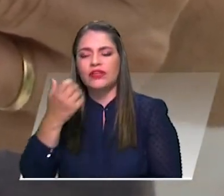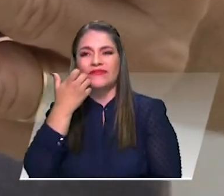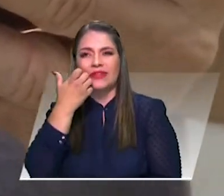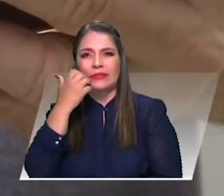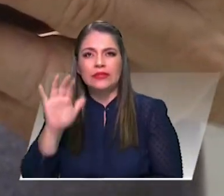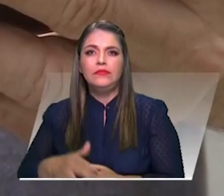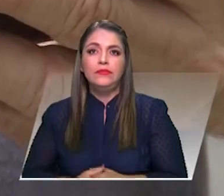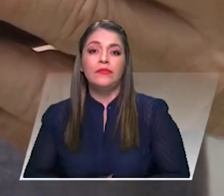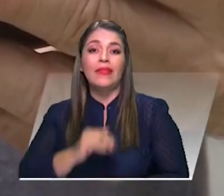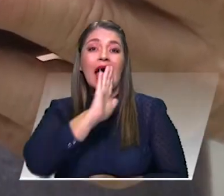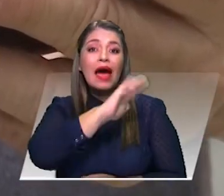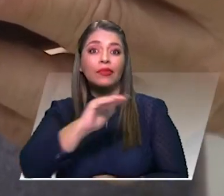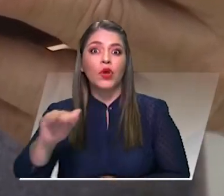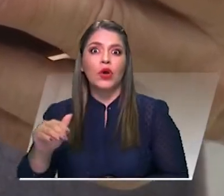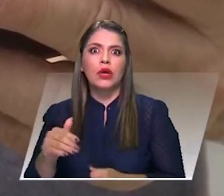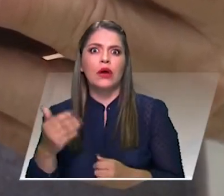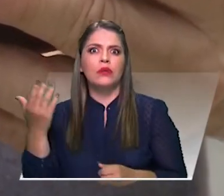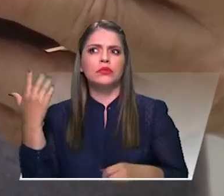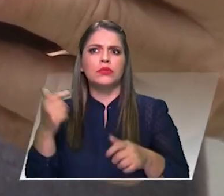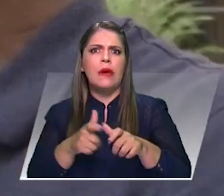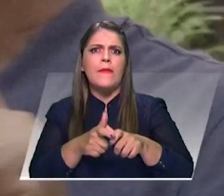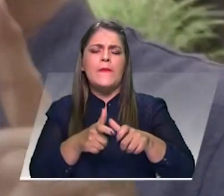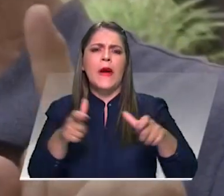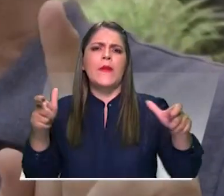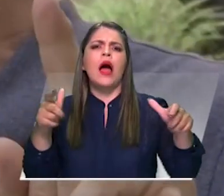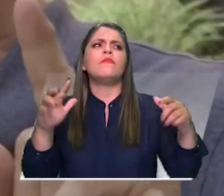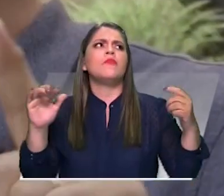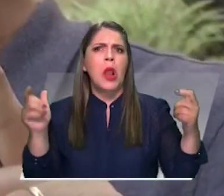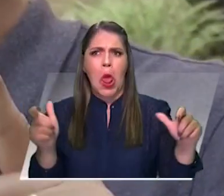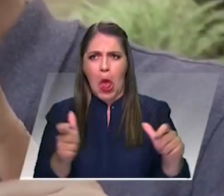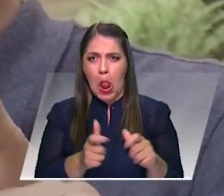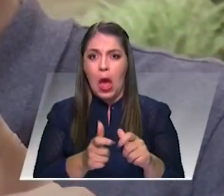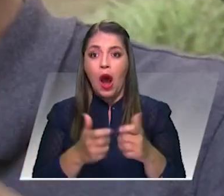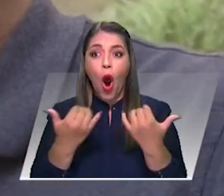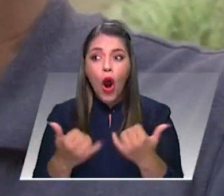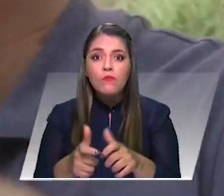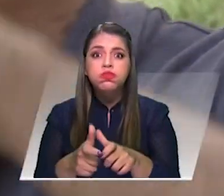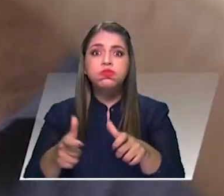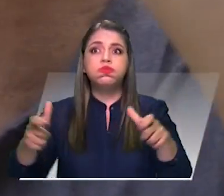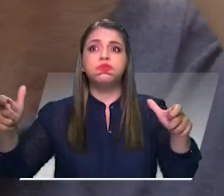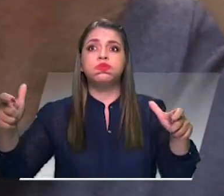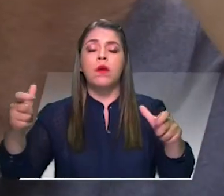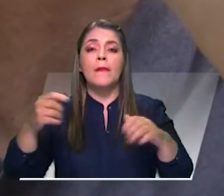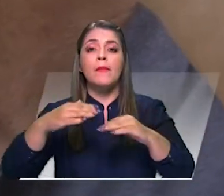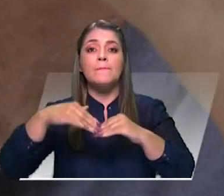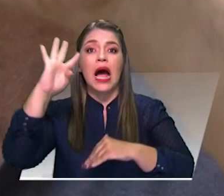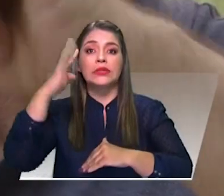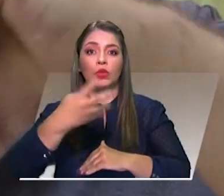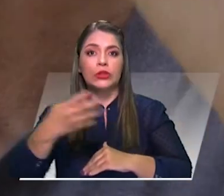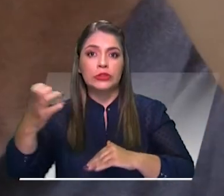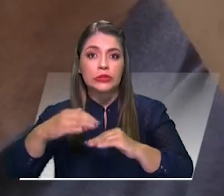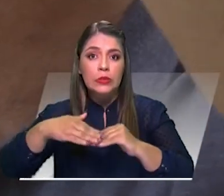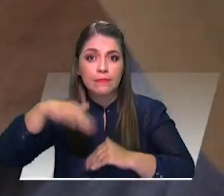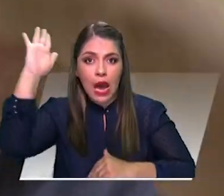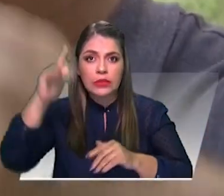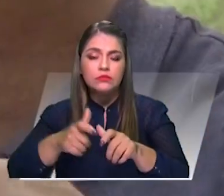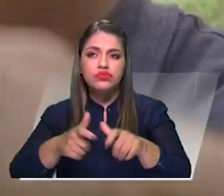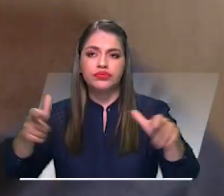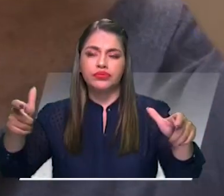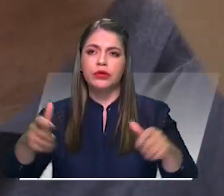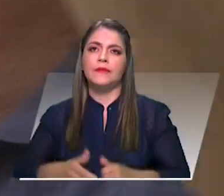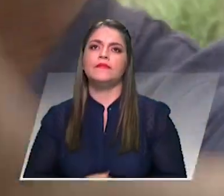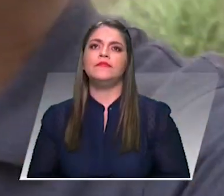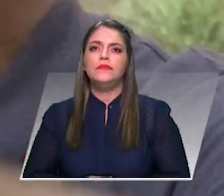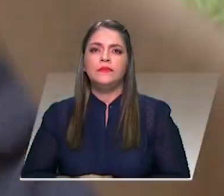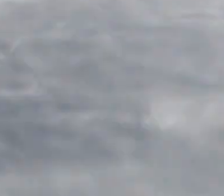han reportado en promedio 470 nuevos casos de COVID-19 diariamente, lo que significa un crecimiento respecto a